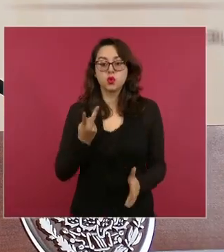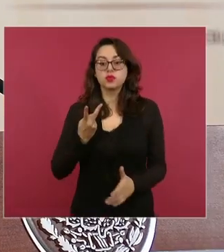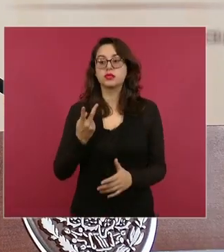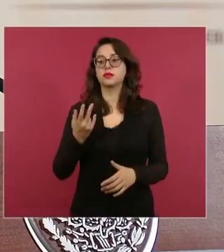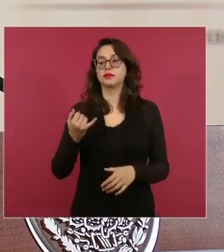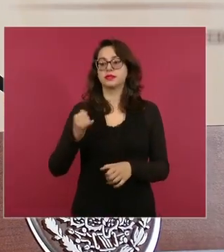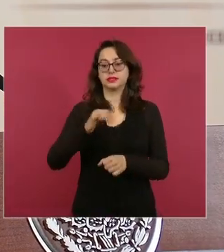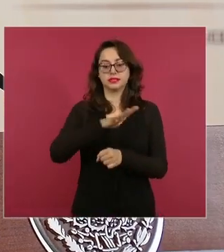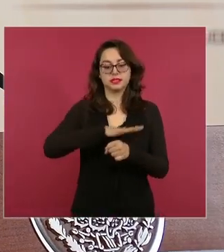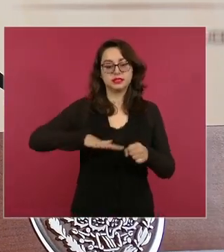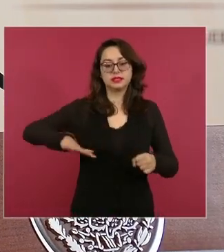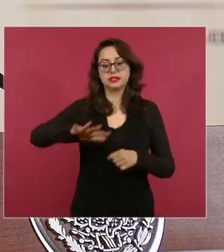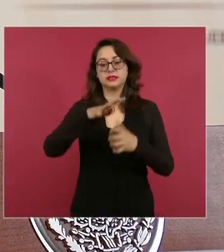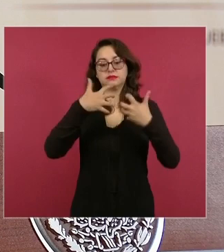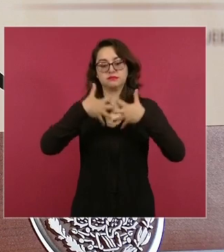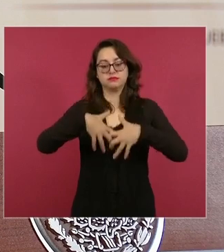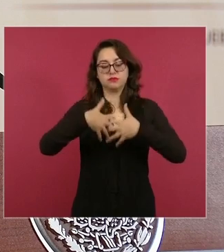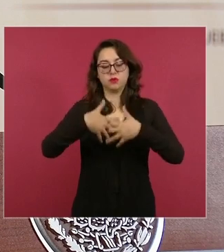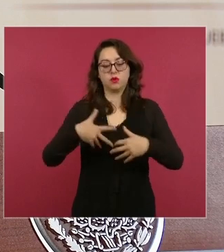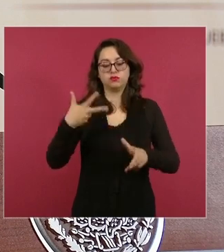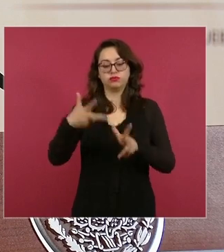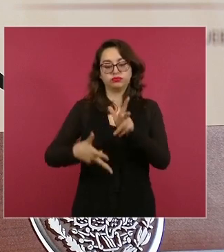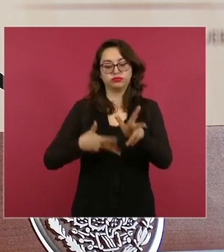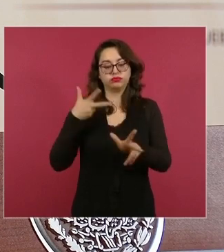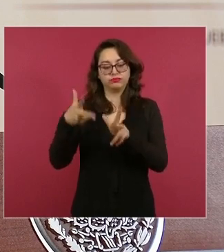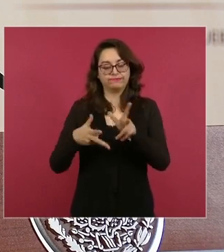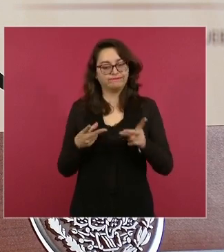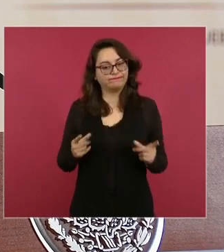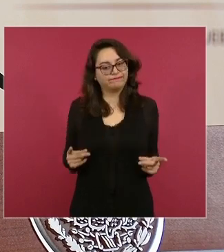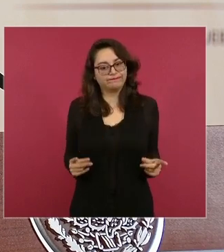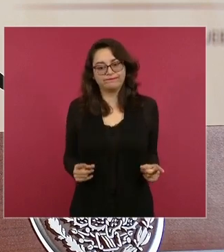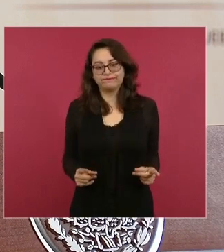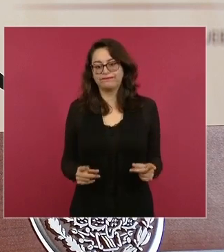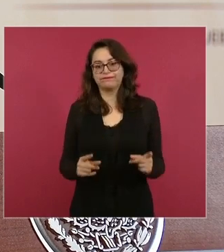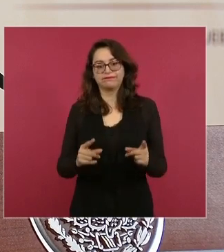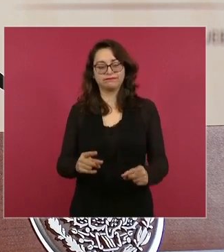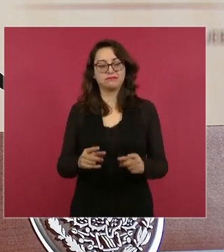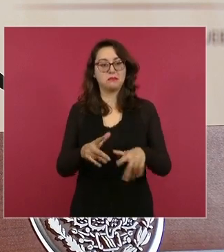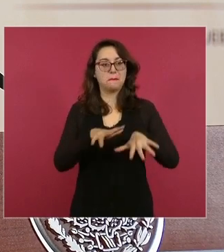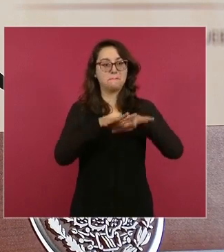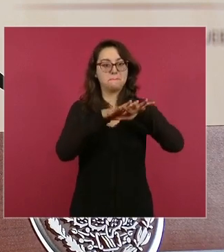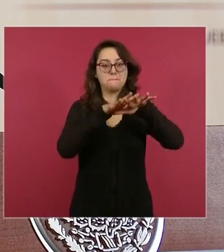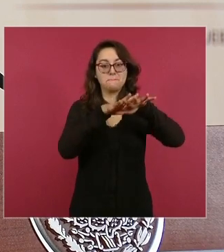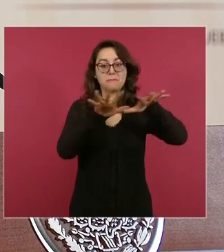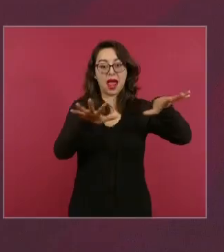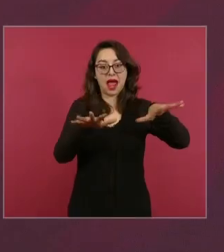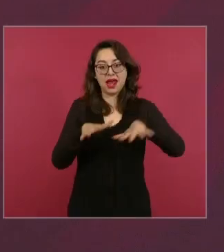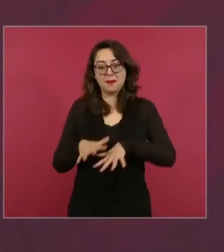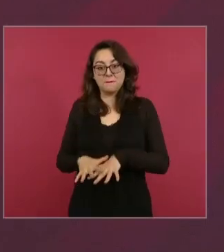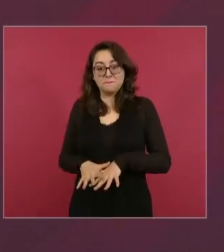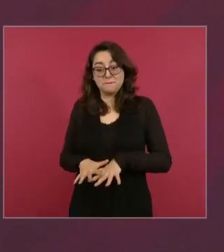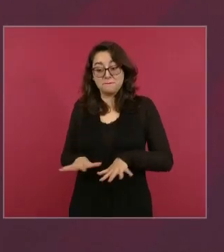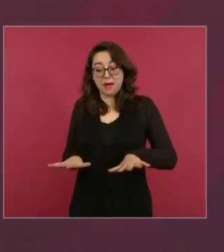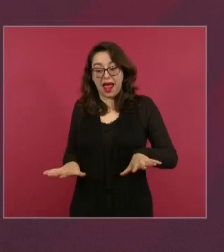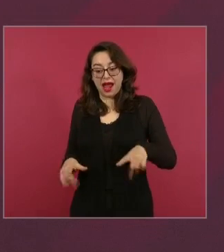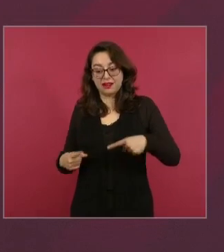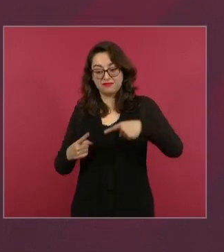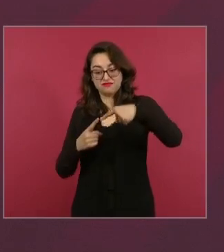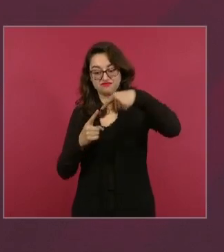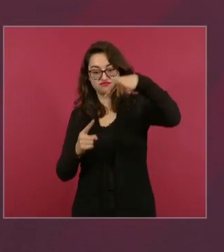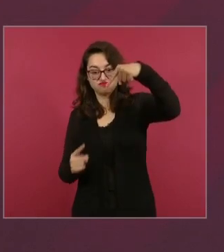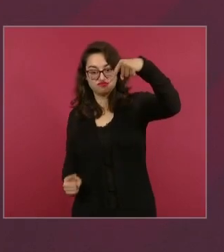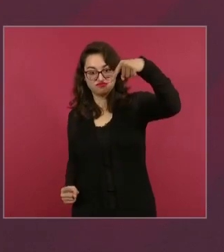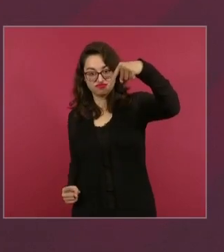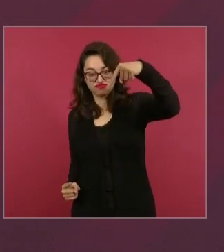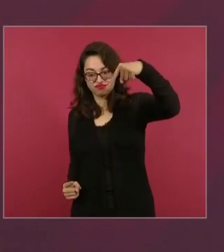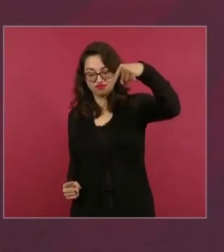como la vía para unir los océanos ante el problema que yo